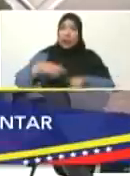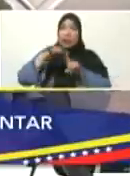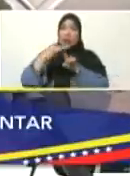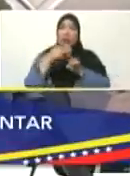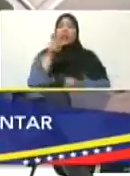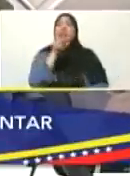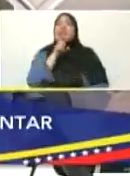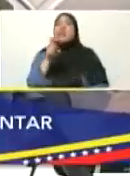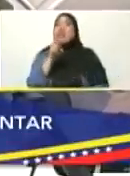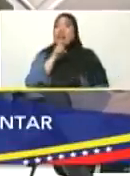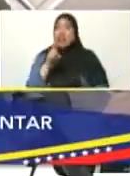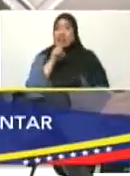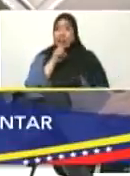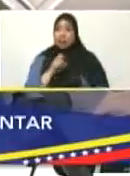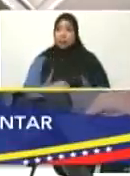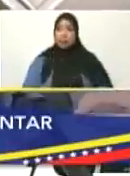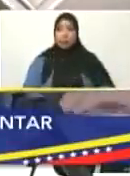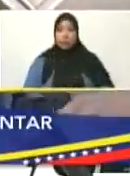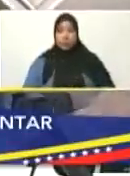siempre vamos de frente.